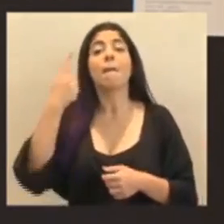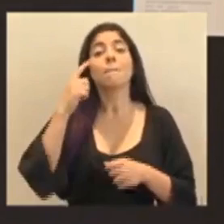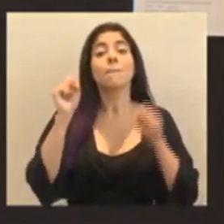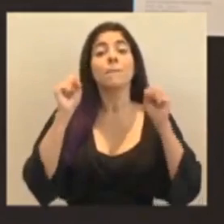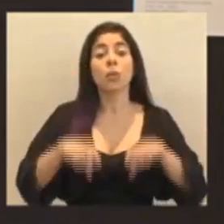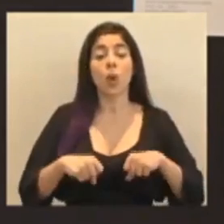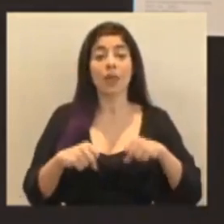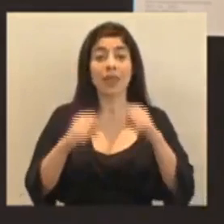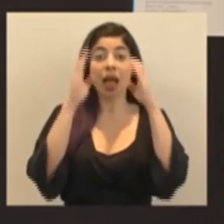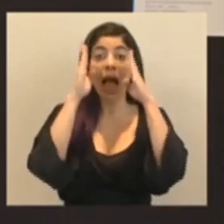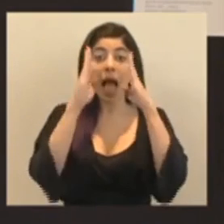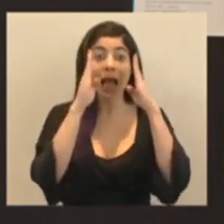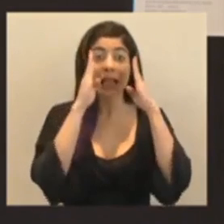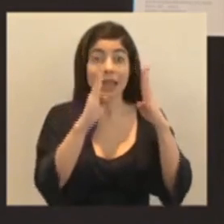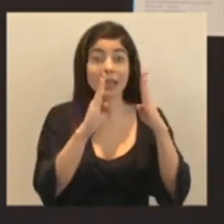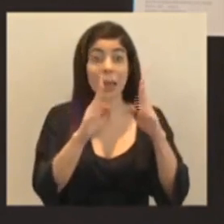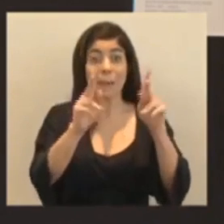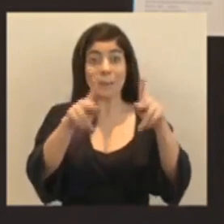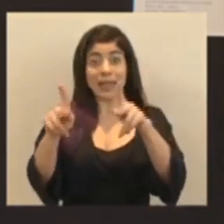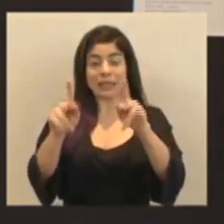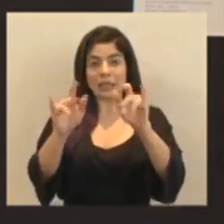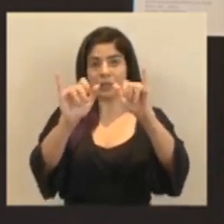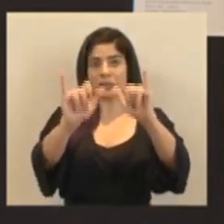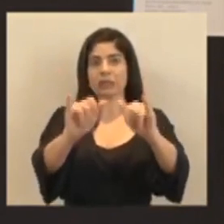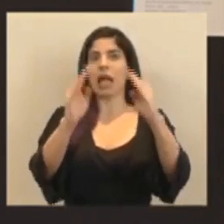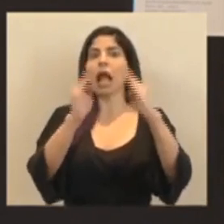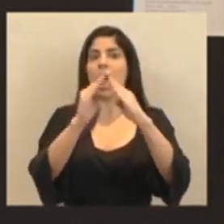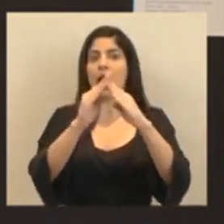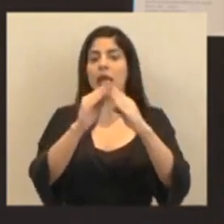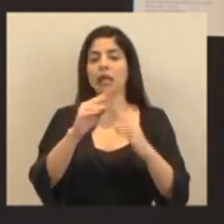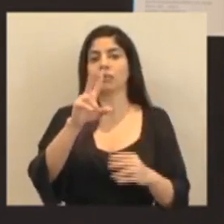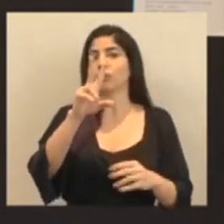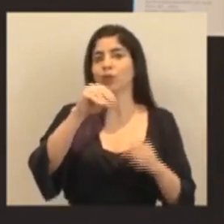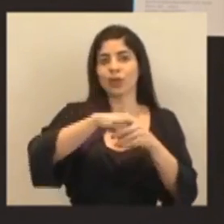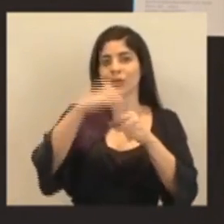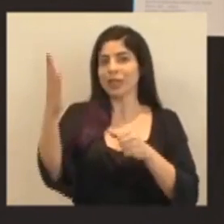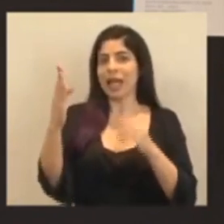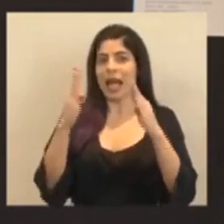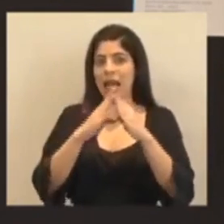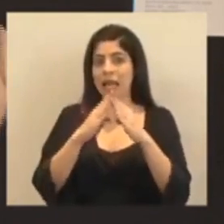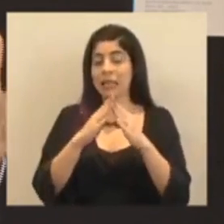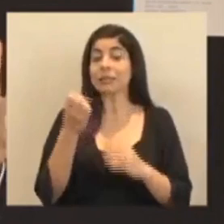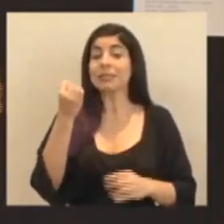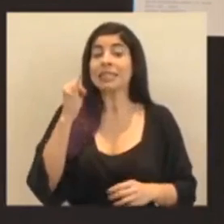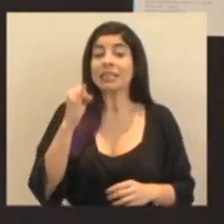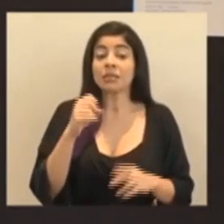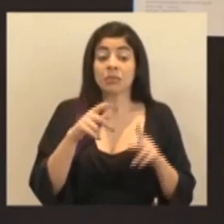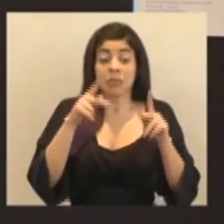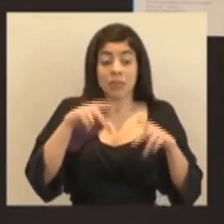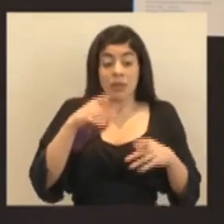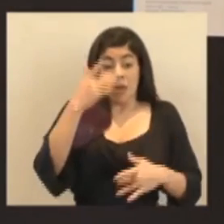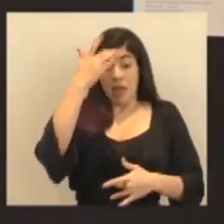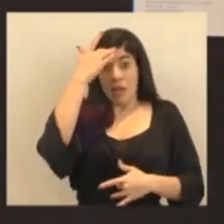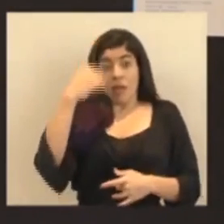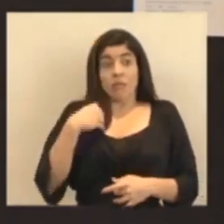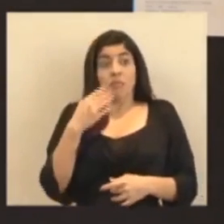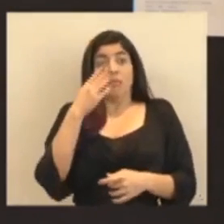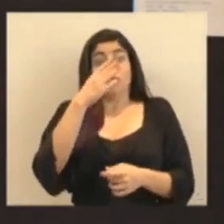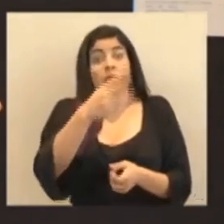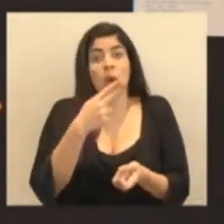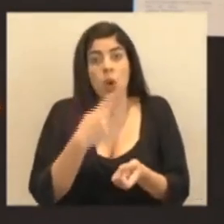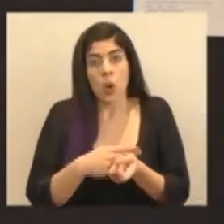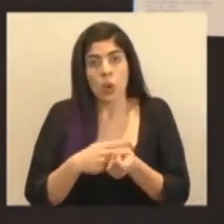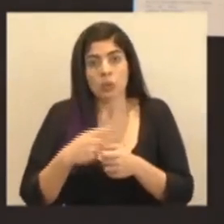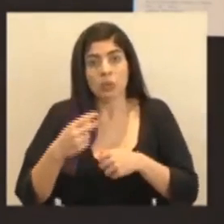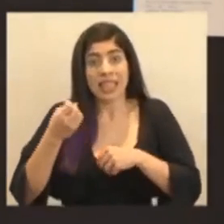a las personas en su casa que no tengan que salir de su casa, especialmente acercarse a un centro de salud para